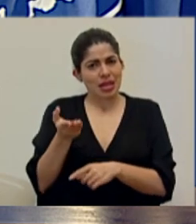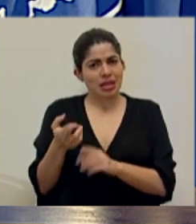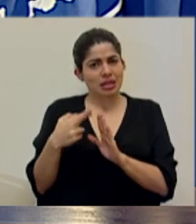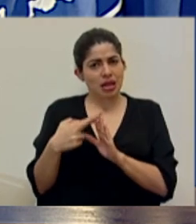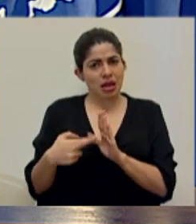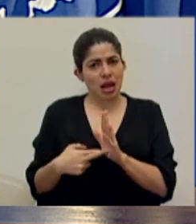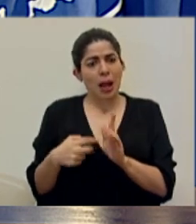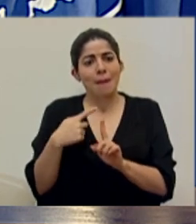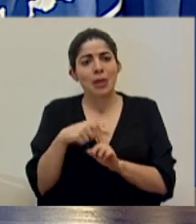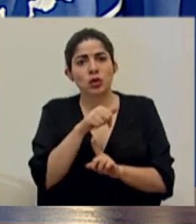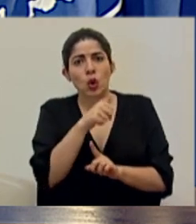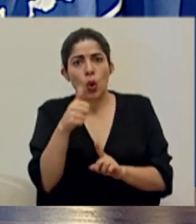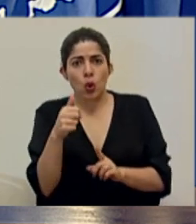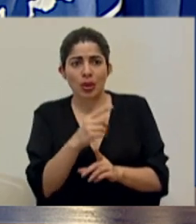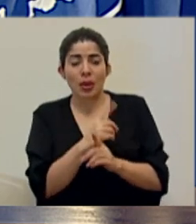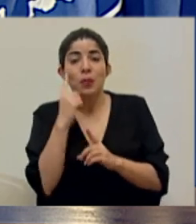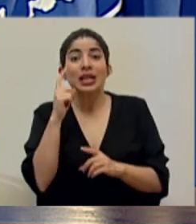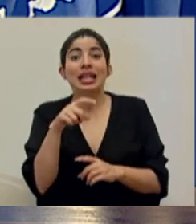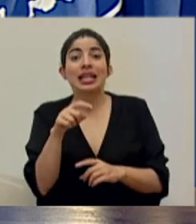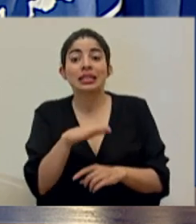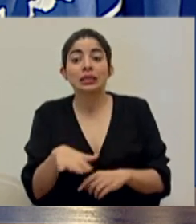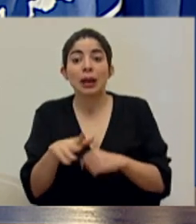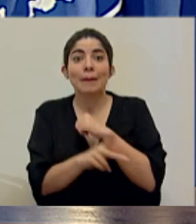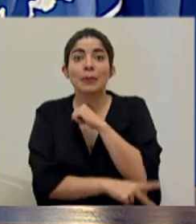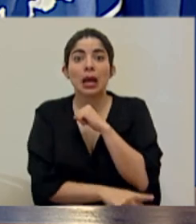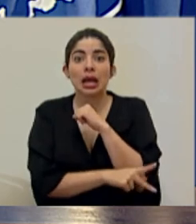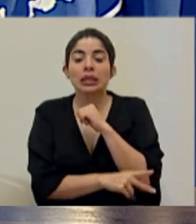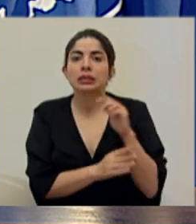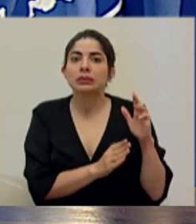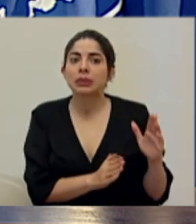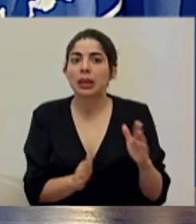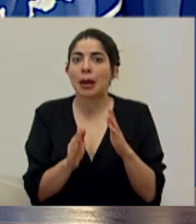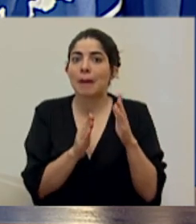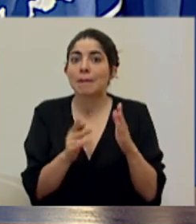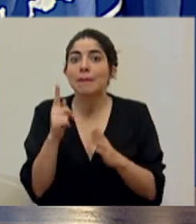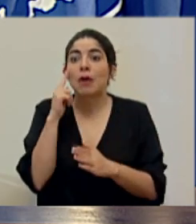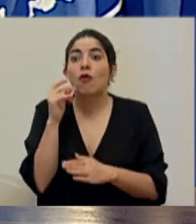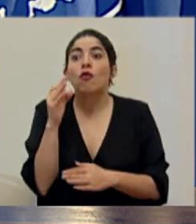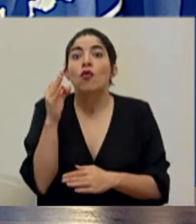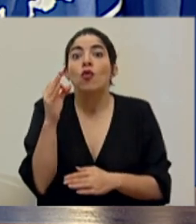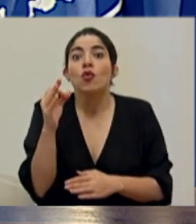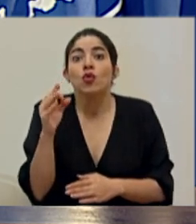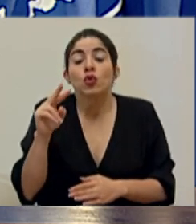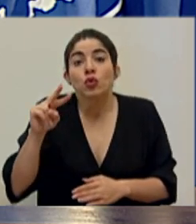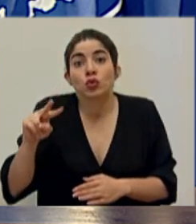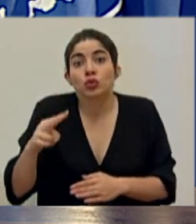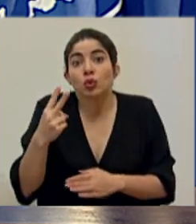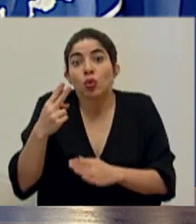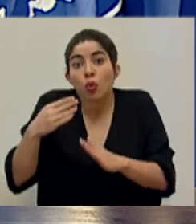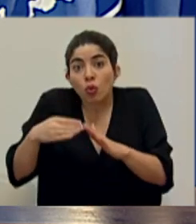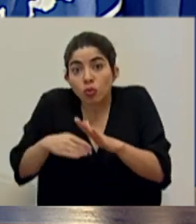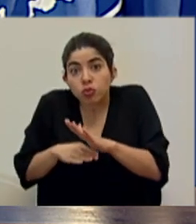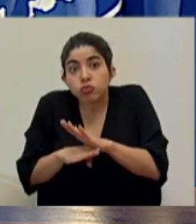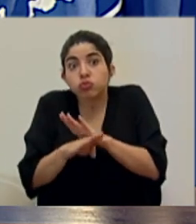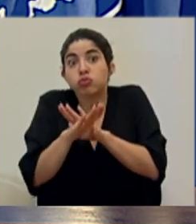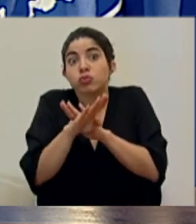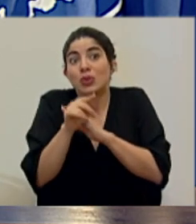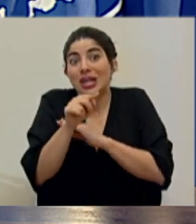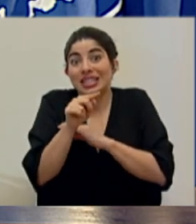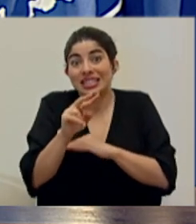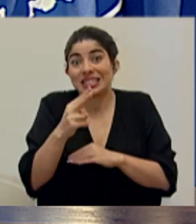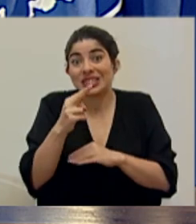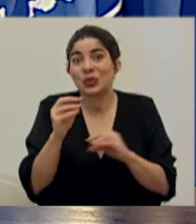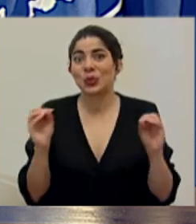otras, porque necesitamos preparar el país para la eventualidad de un segundo brote, que no queremos,